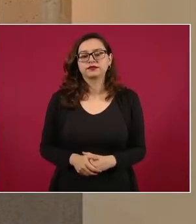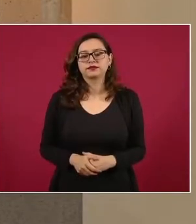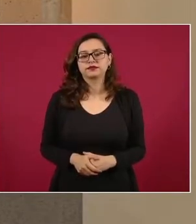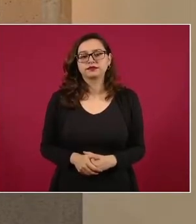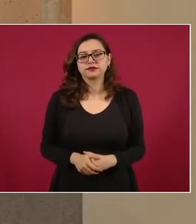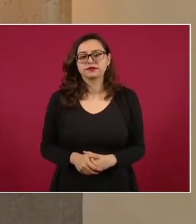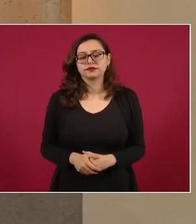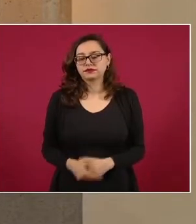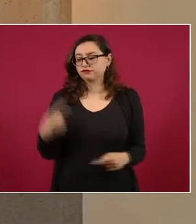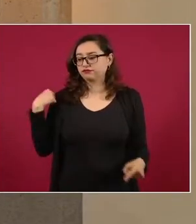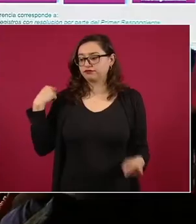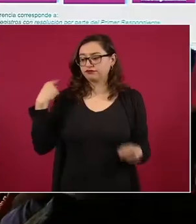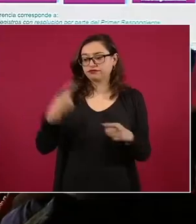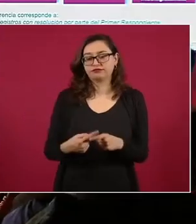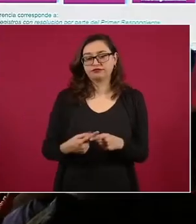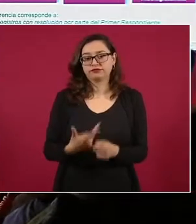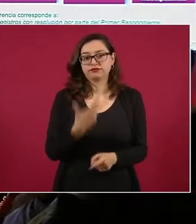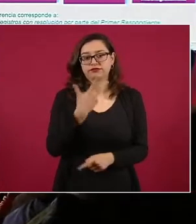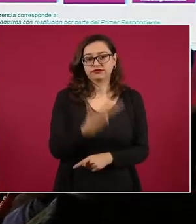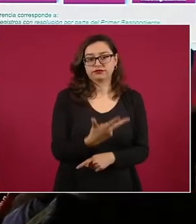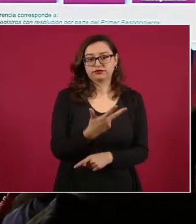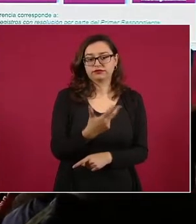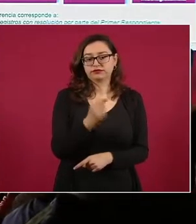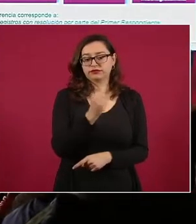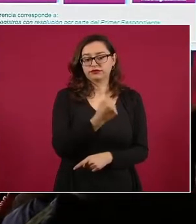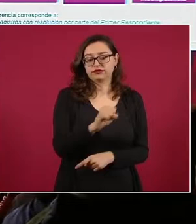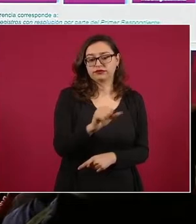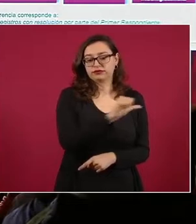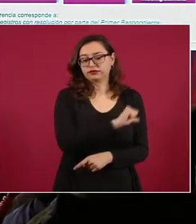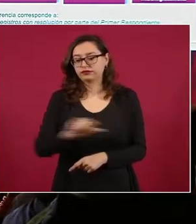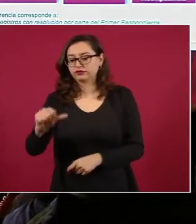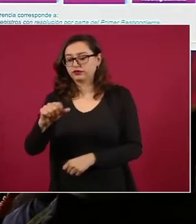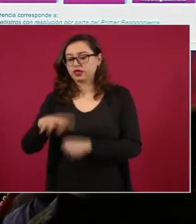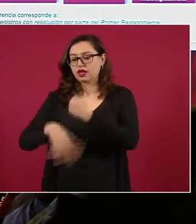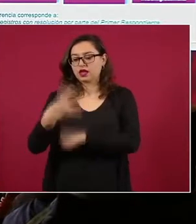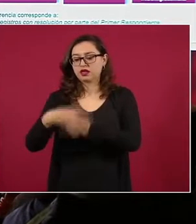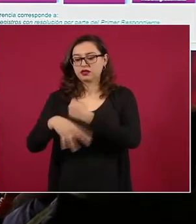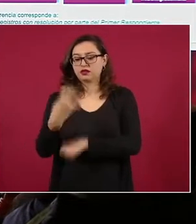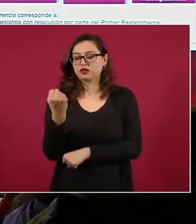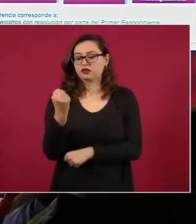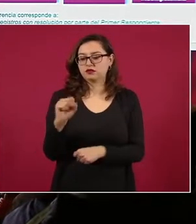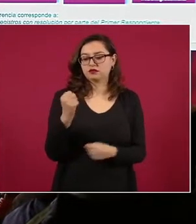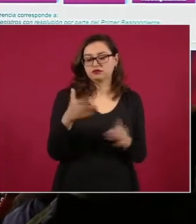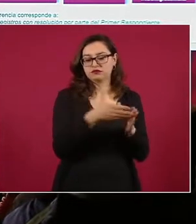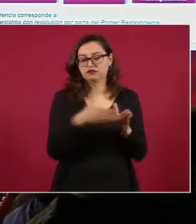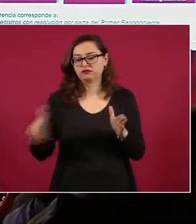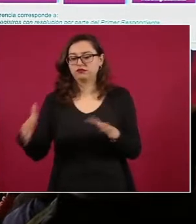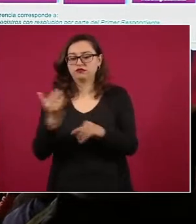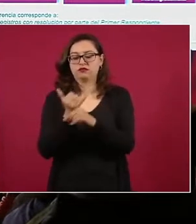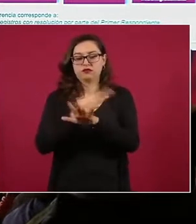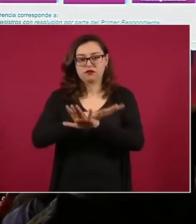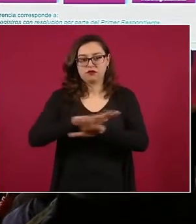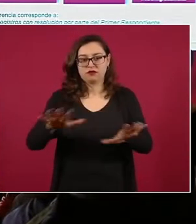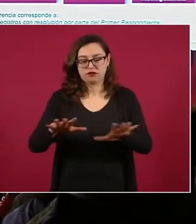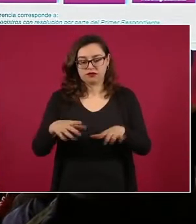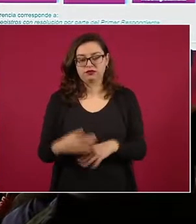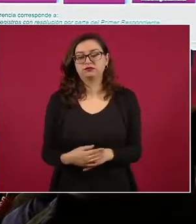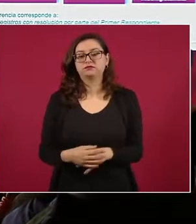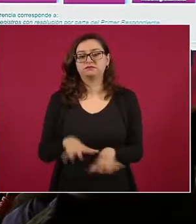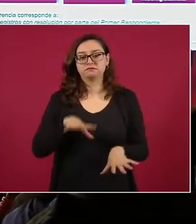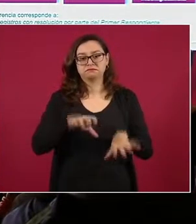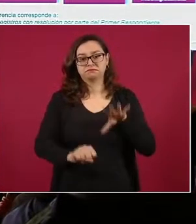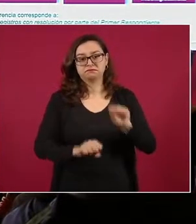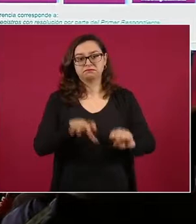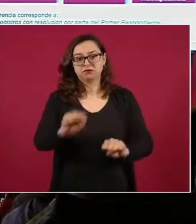periodo que se informa, es decir, del 8 de septiembre al 14 de septiembre, se detuvieron un total de